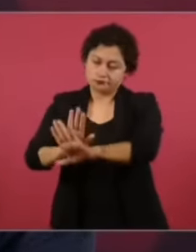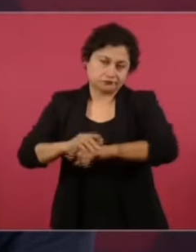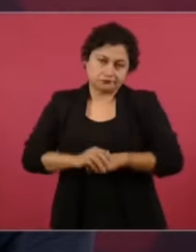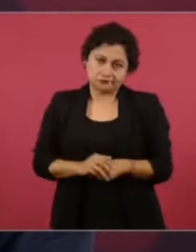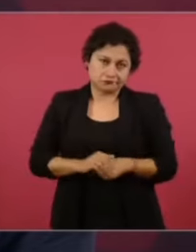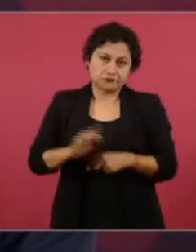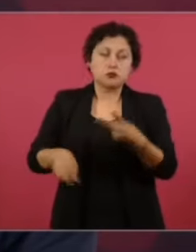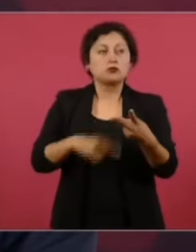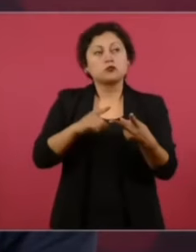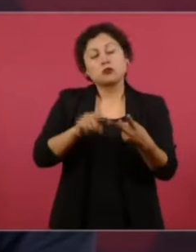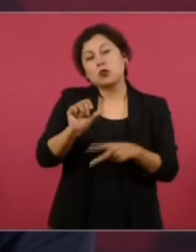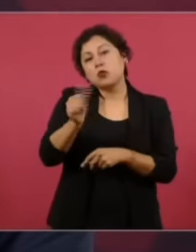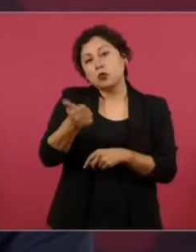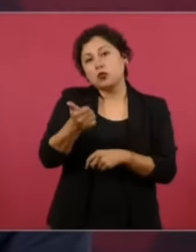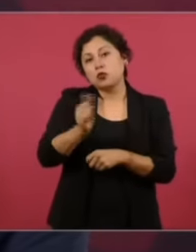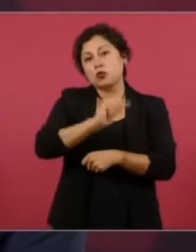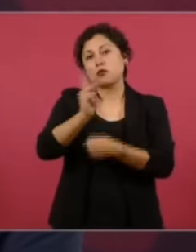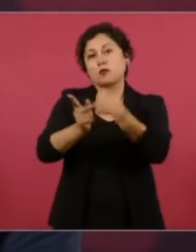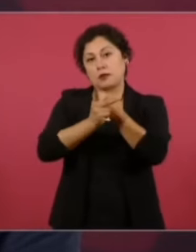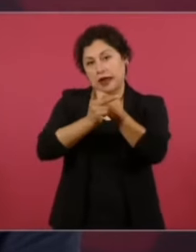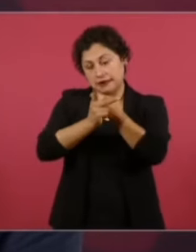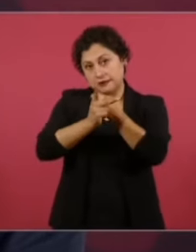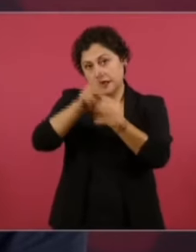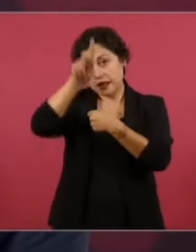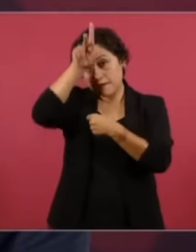hay tampoco buenas relaciones con el Perú.